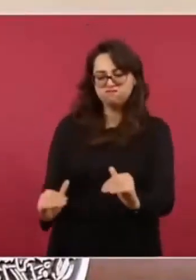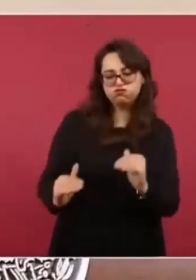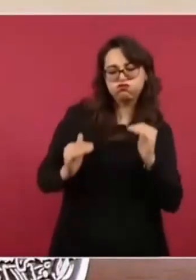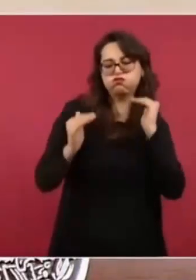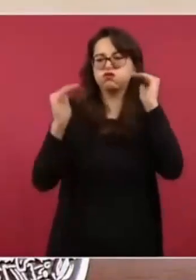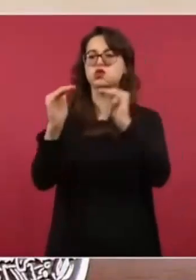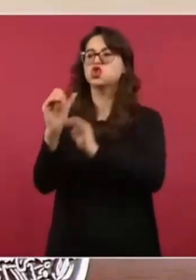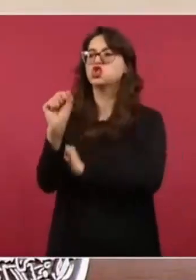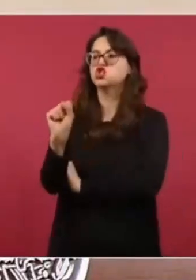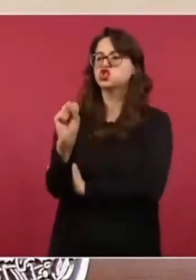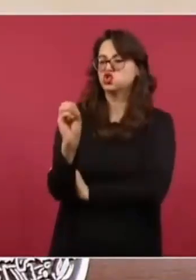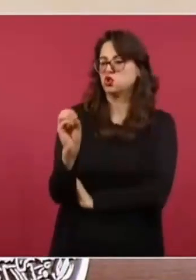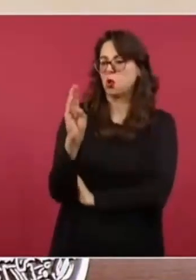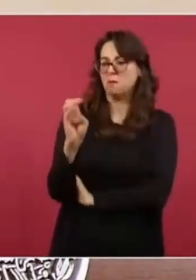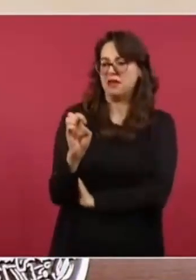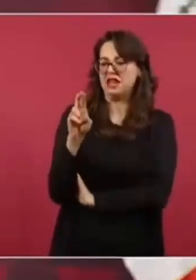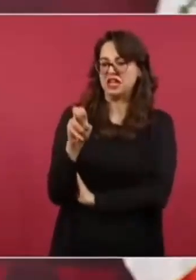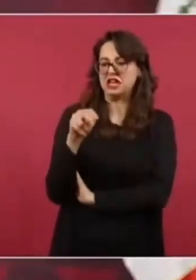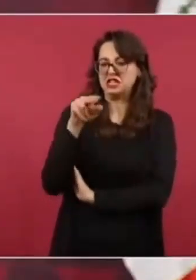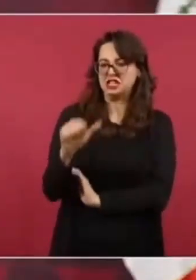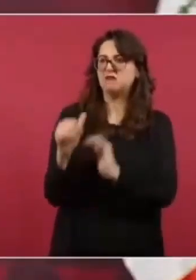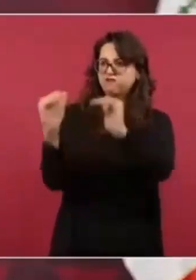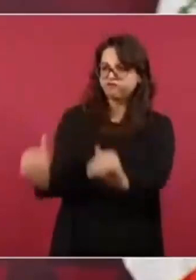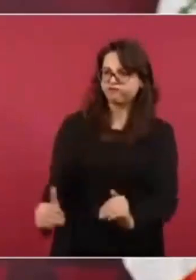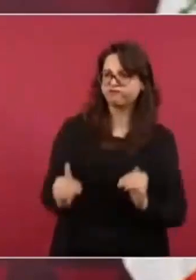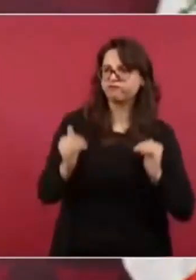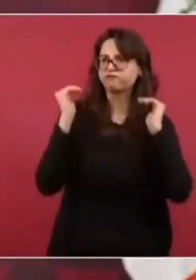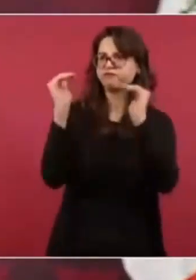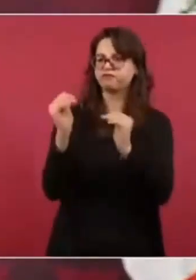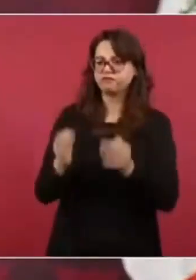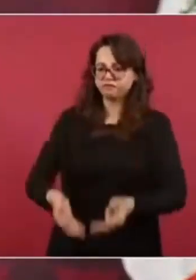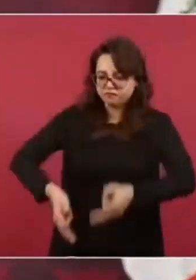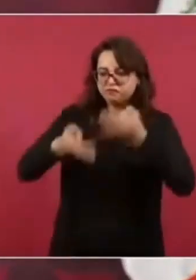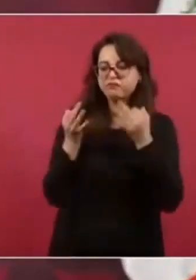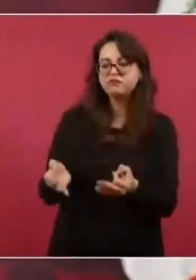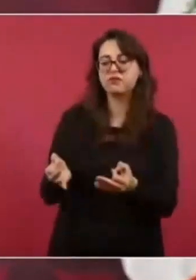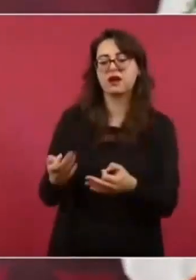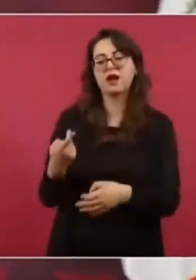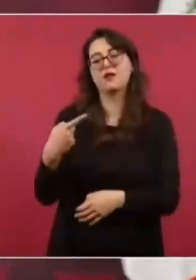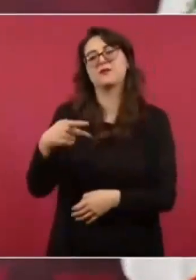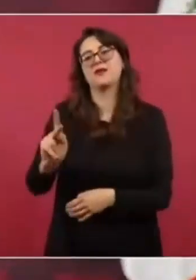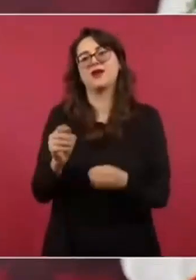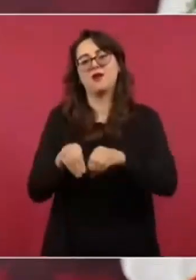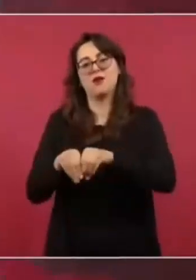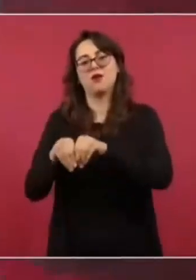formados en Estados Unidos.